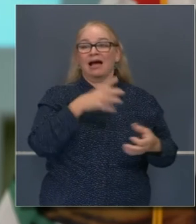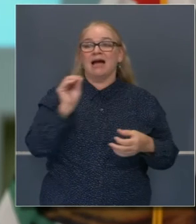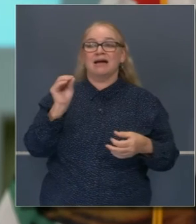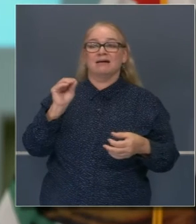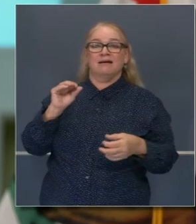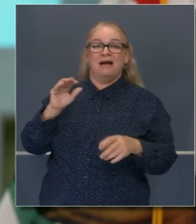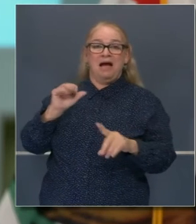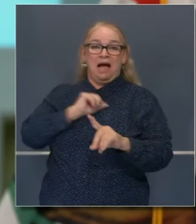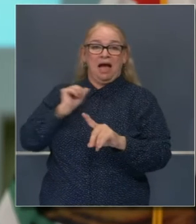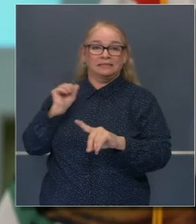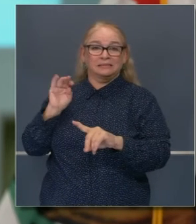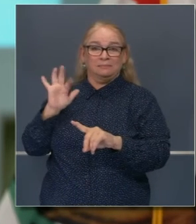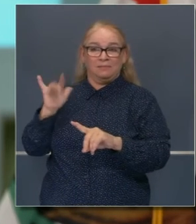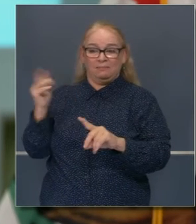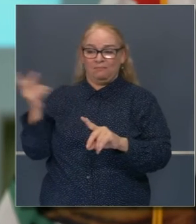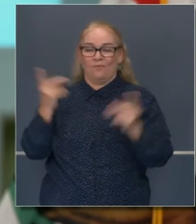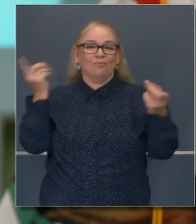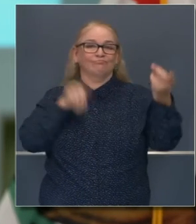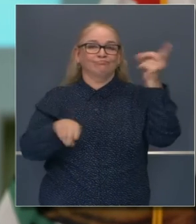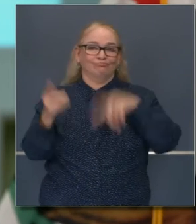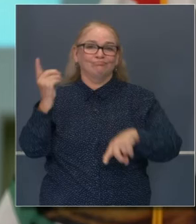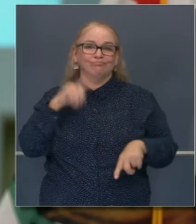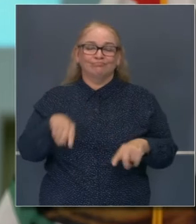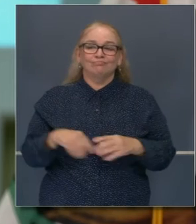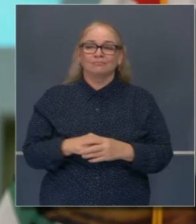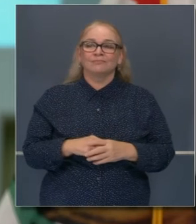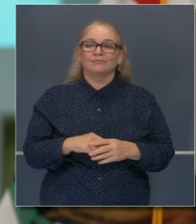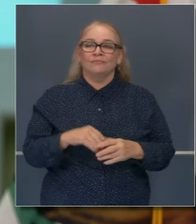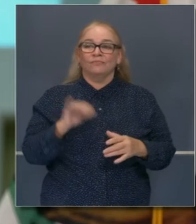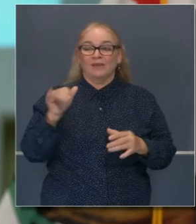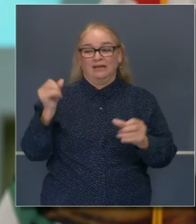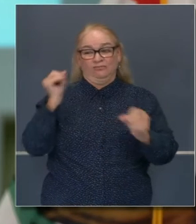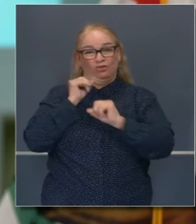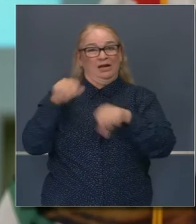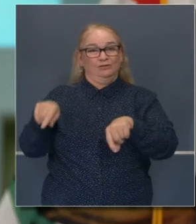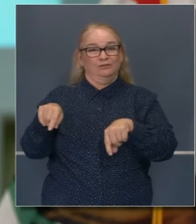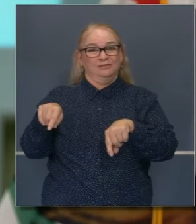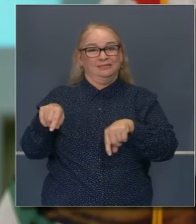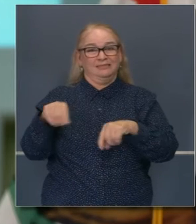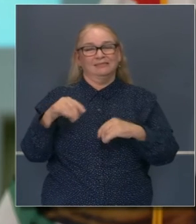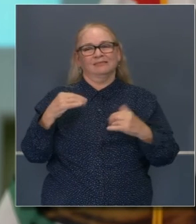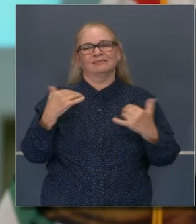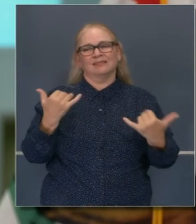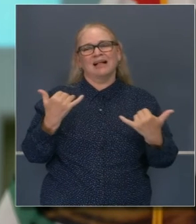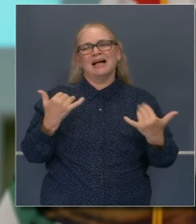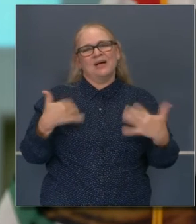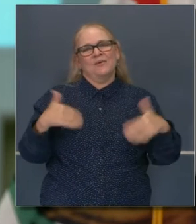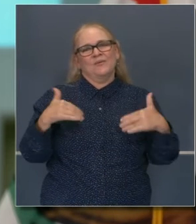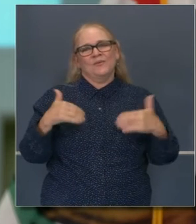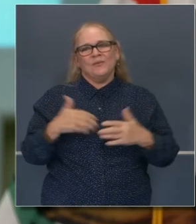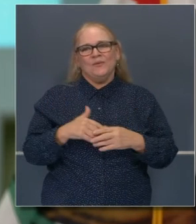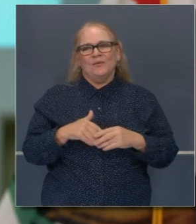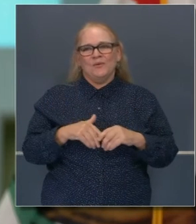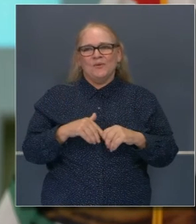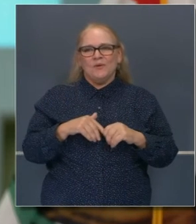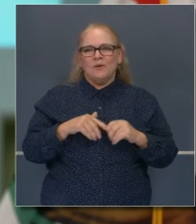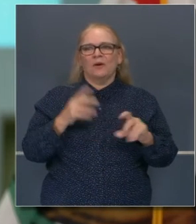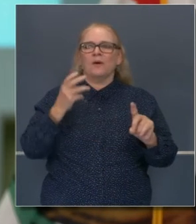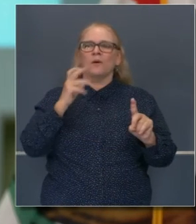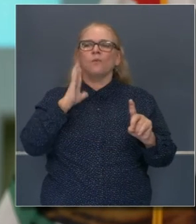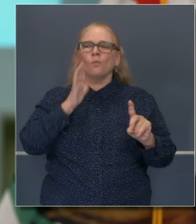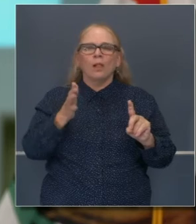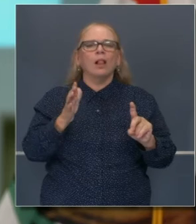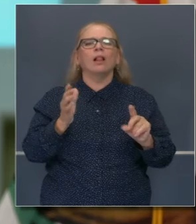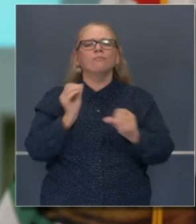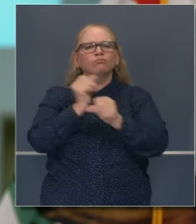Senado y líderes de la Asamblea. Y me parece que esta estrategia sigue siendo una que dará